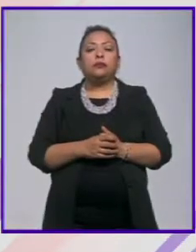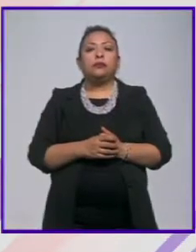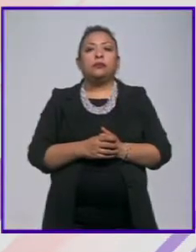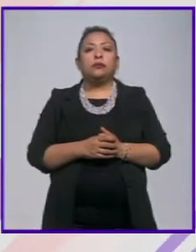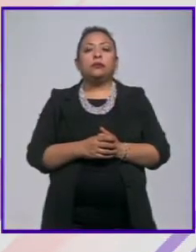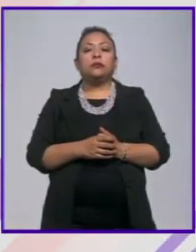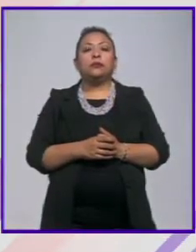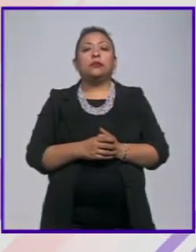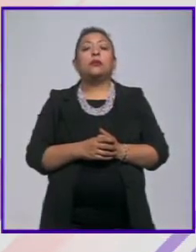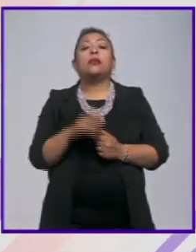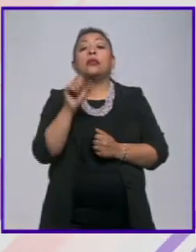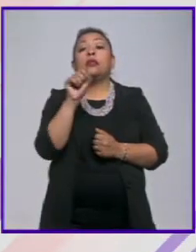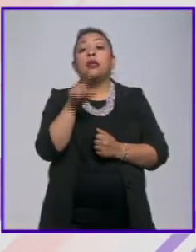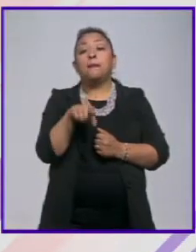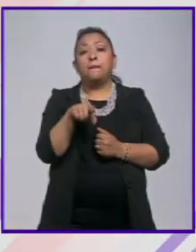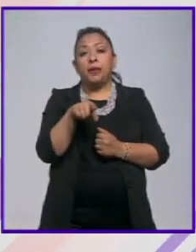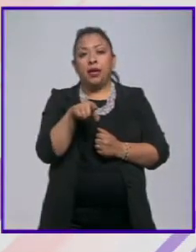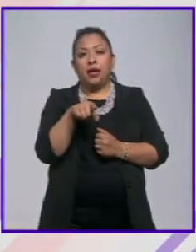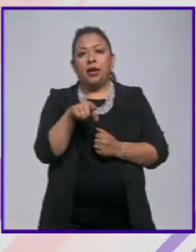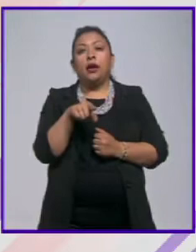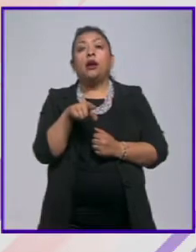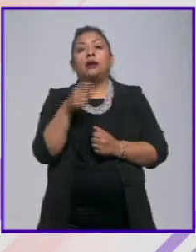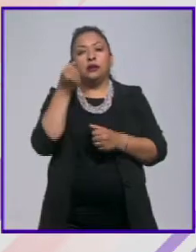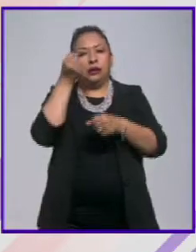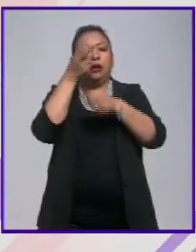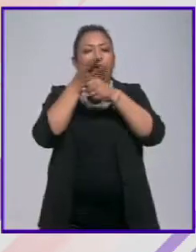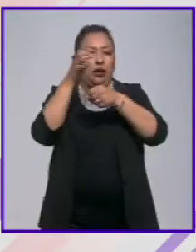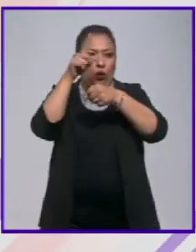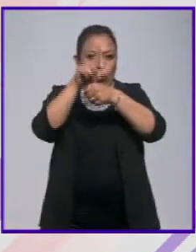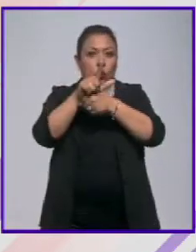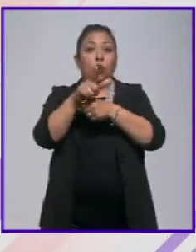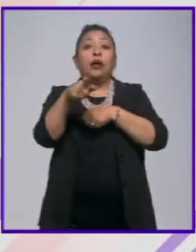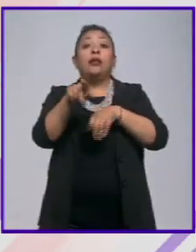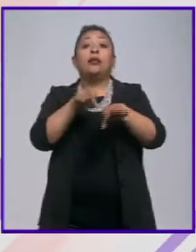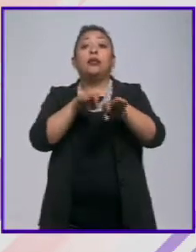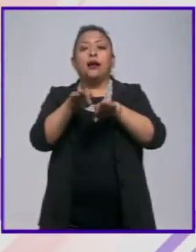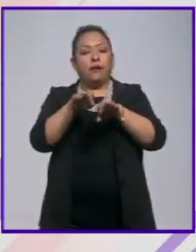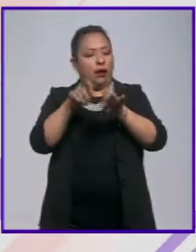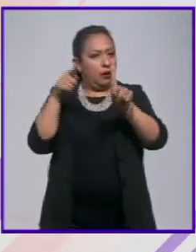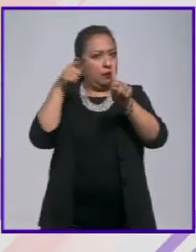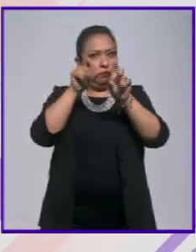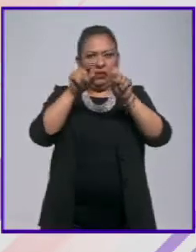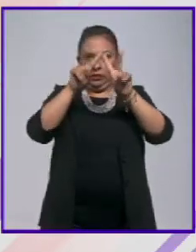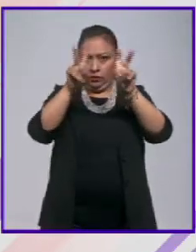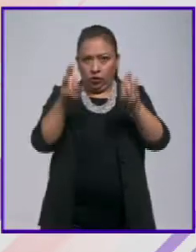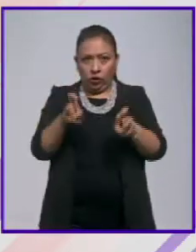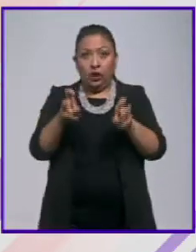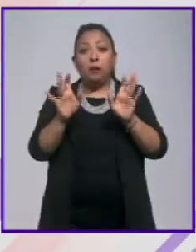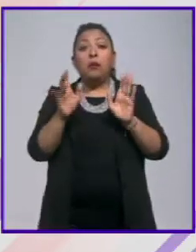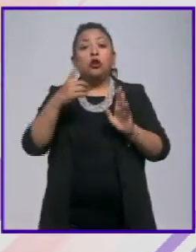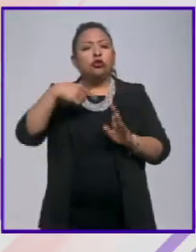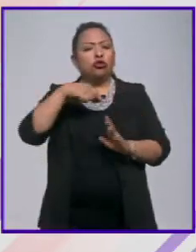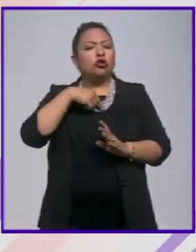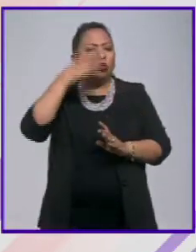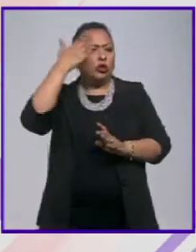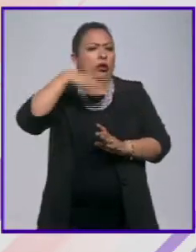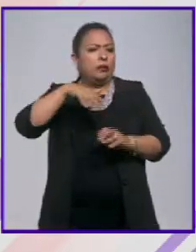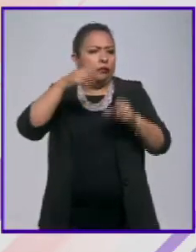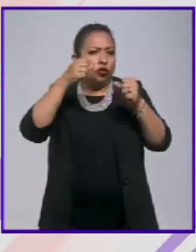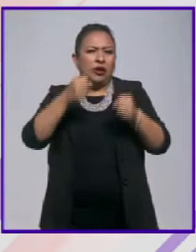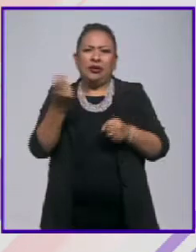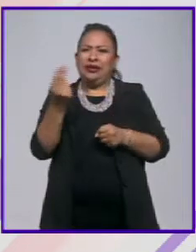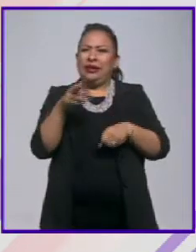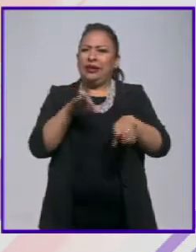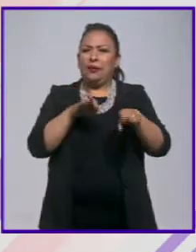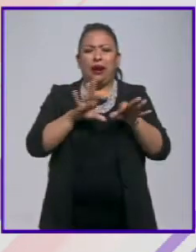y que también la secretaría de cultura está trabajando en ese tema y que estamos convencidos que tenemos que